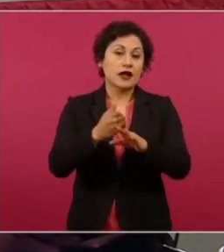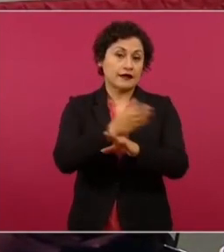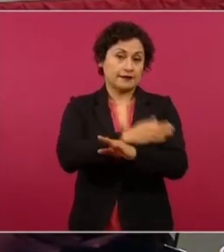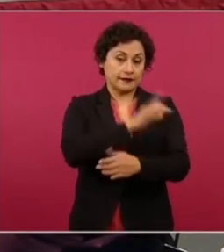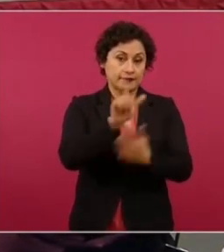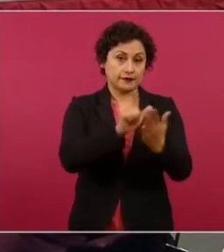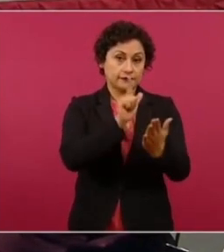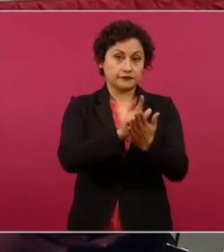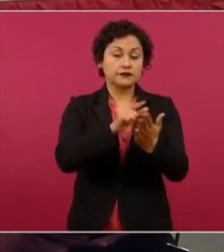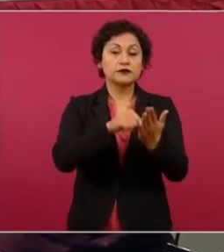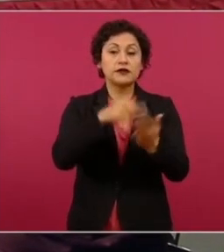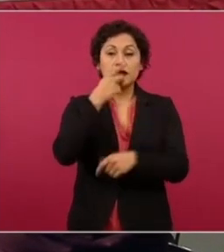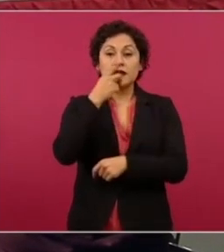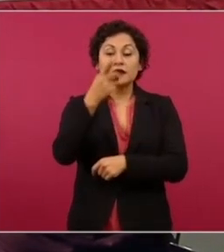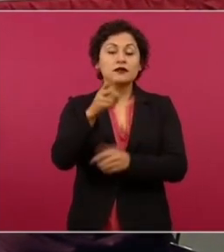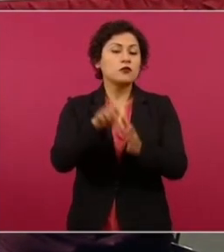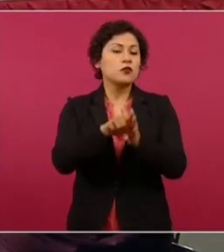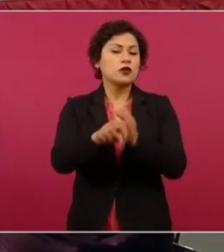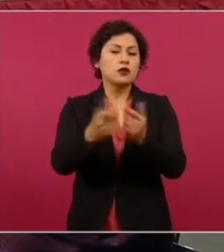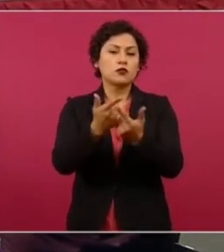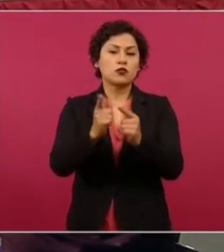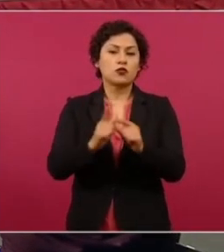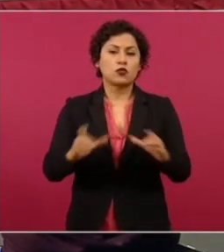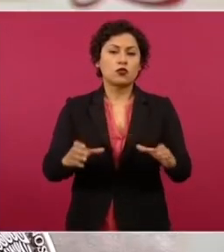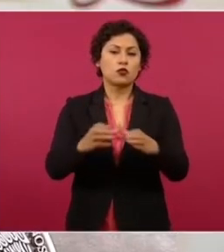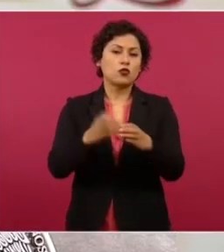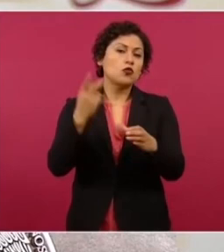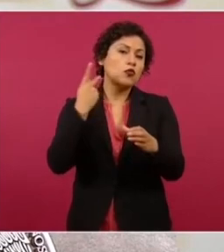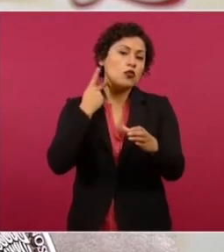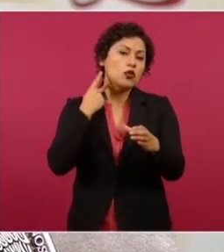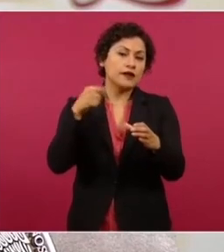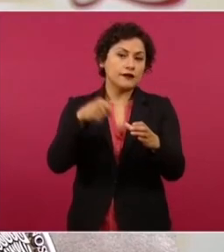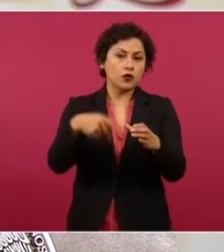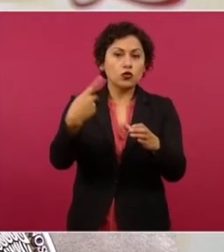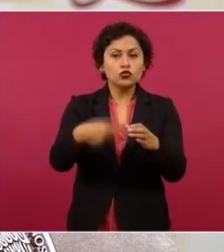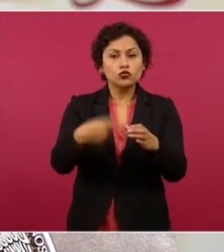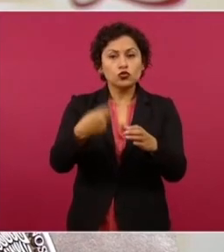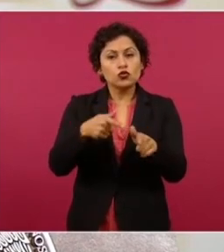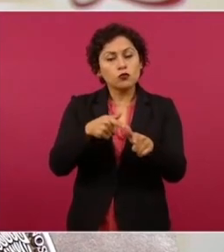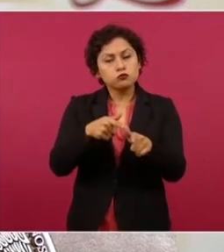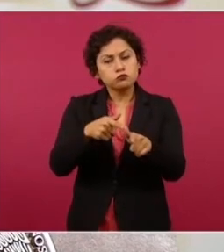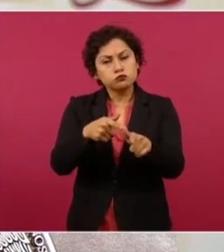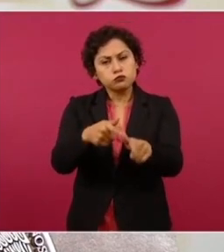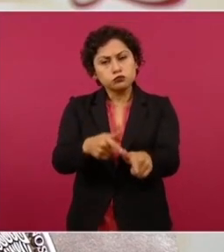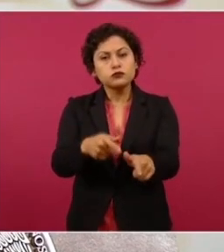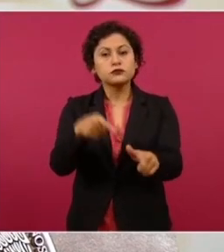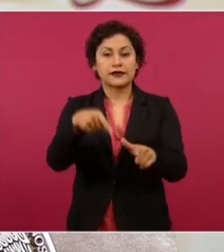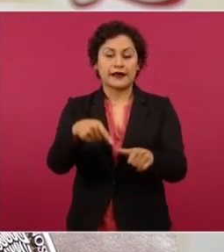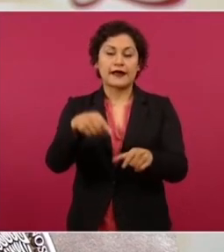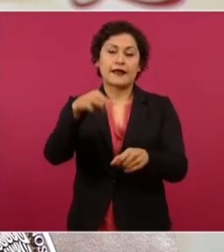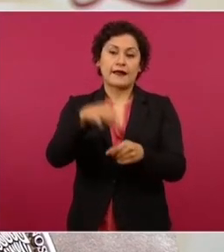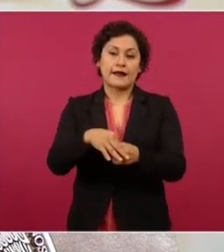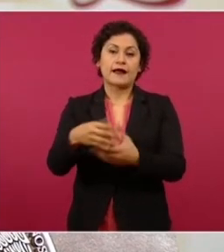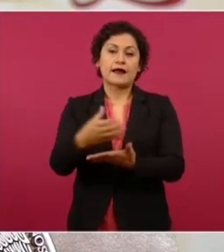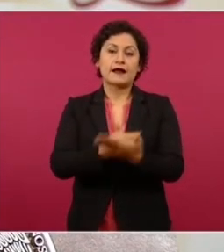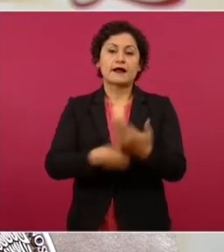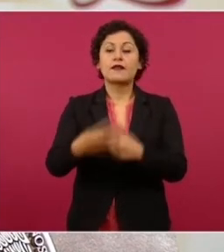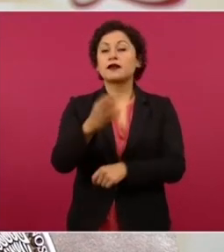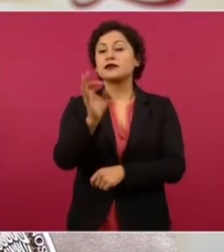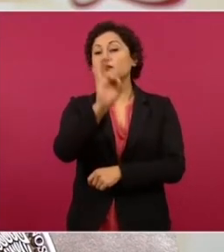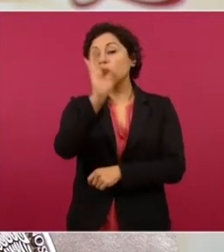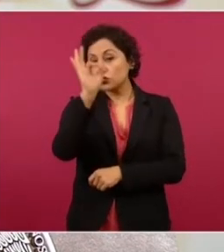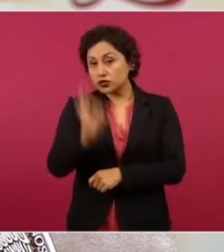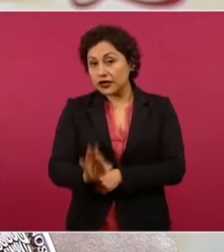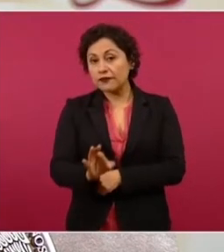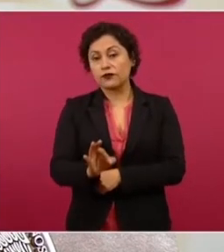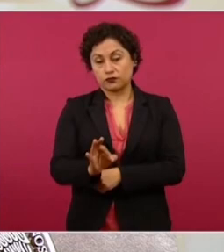para conservar el registro un partido político nacional debía de obtener cuando menos el 3% de la votación total